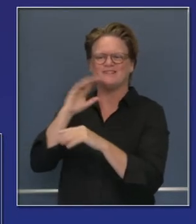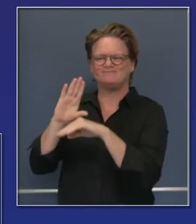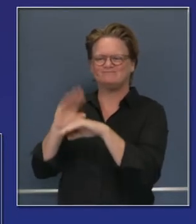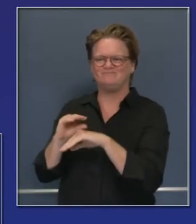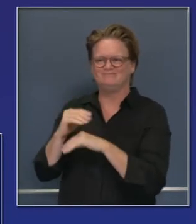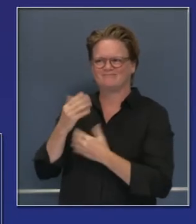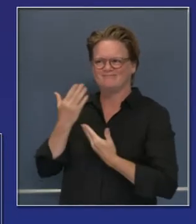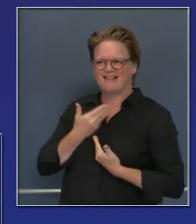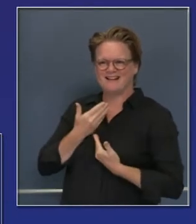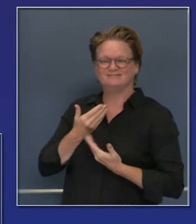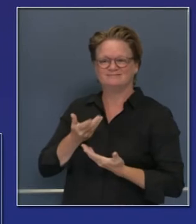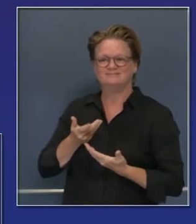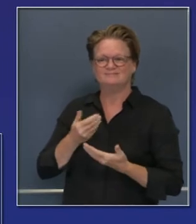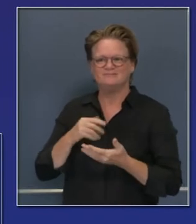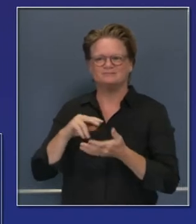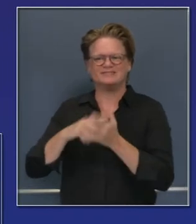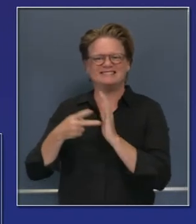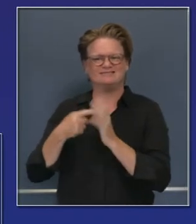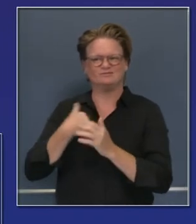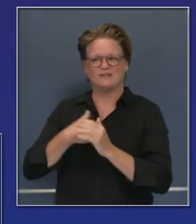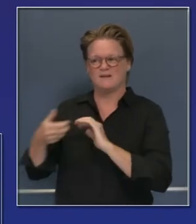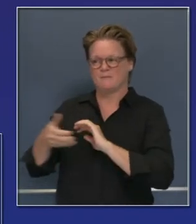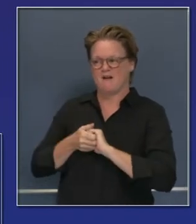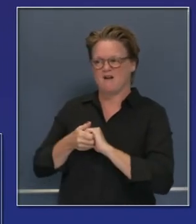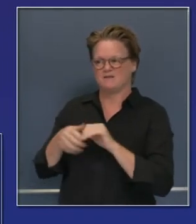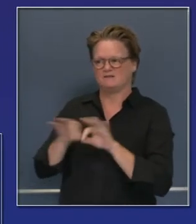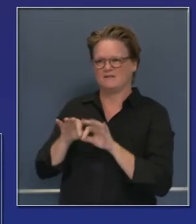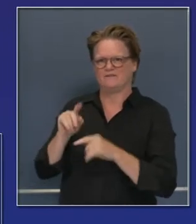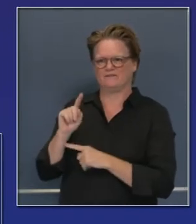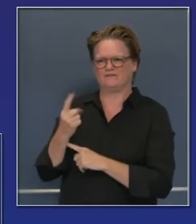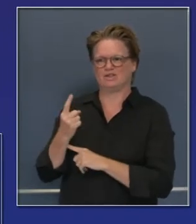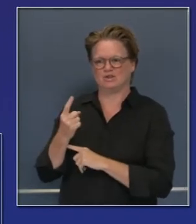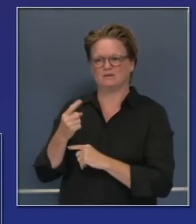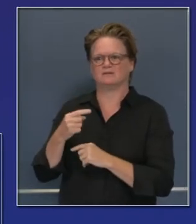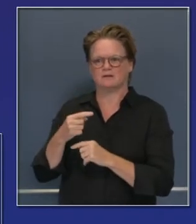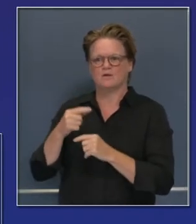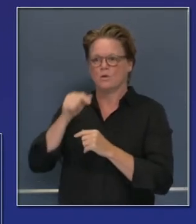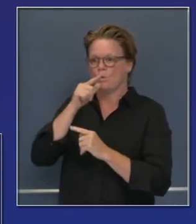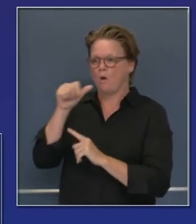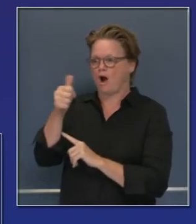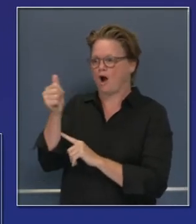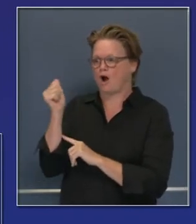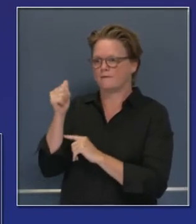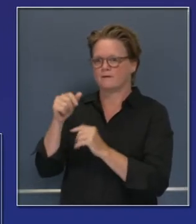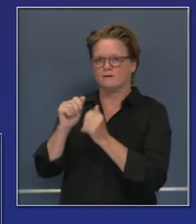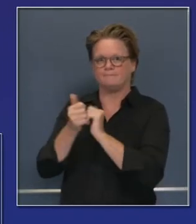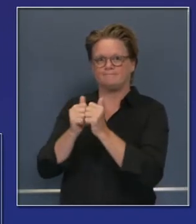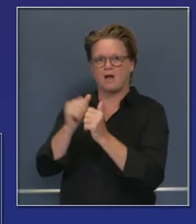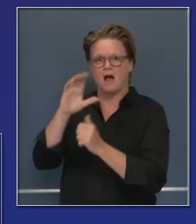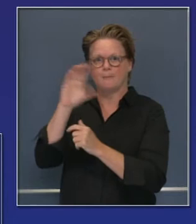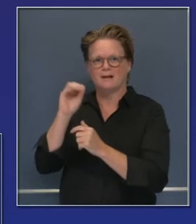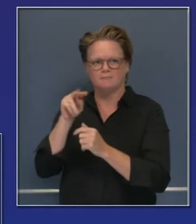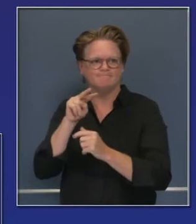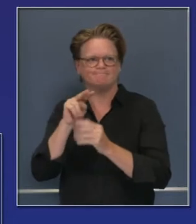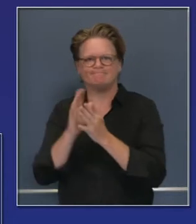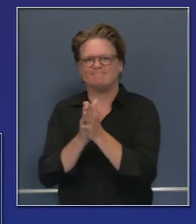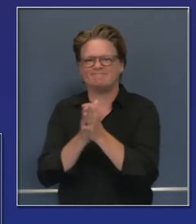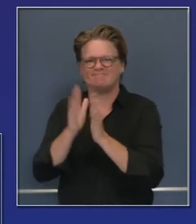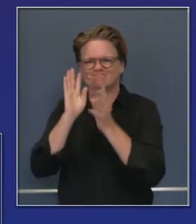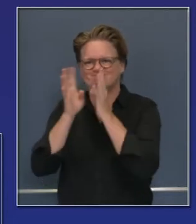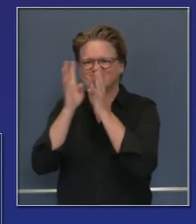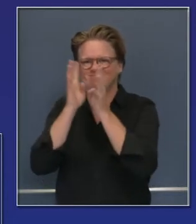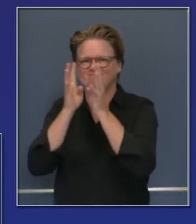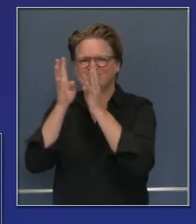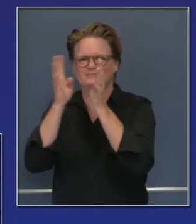con estas empresas, queremos ver innovación en este espacio, más tecnología para bajar realmente los precios de los